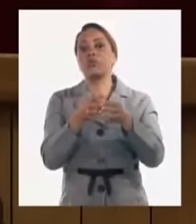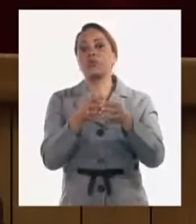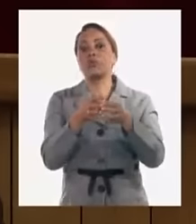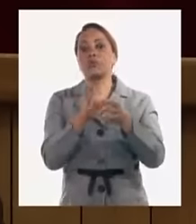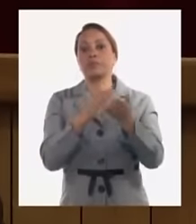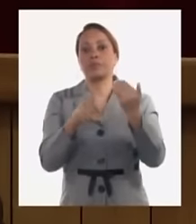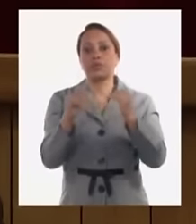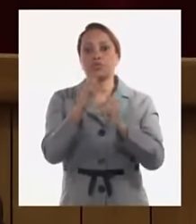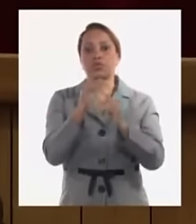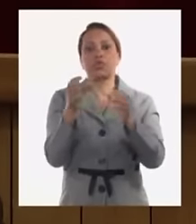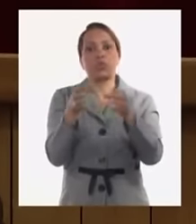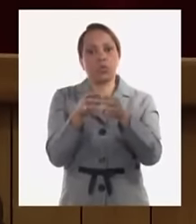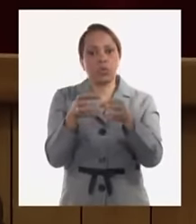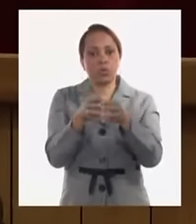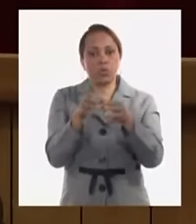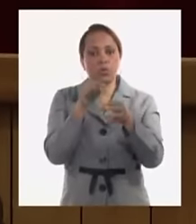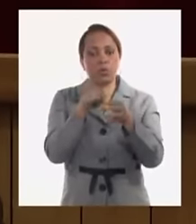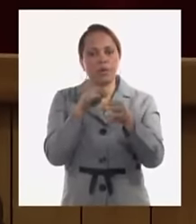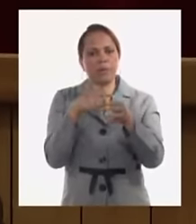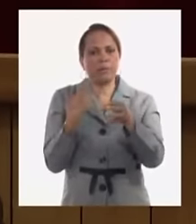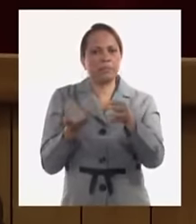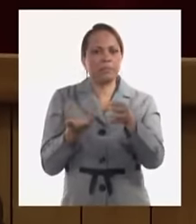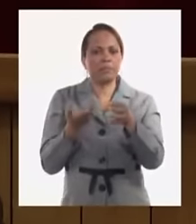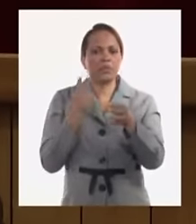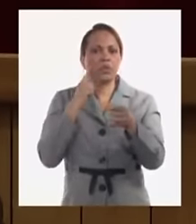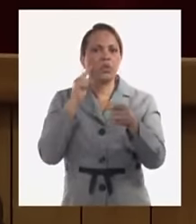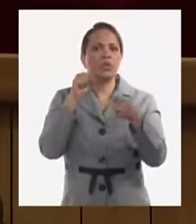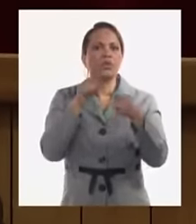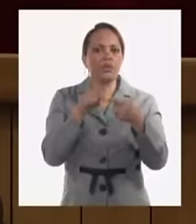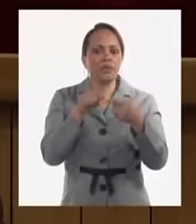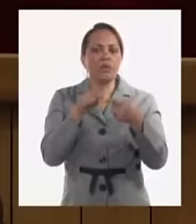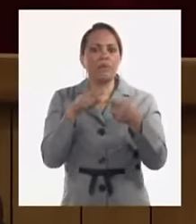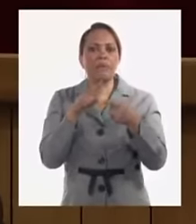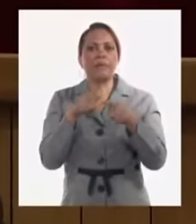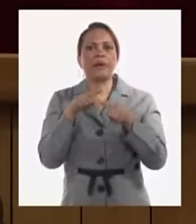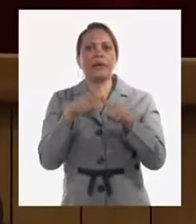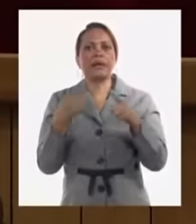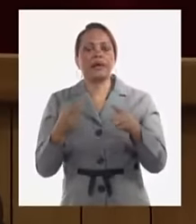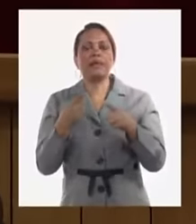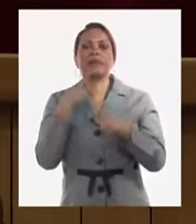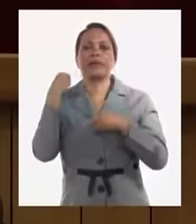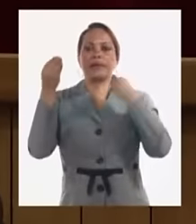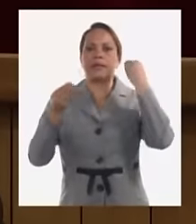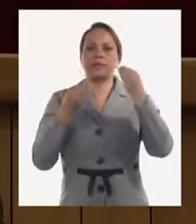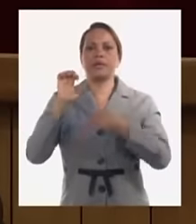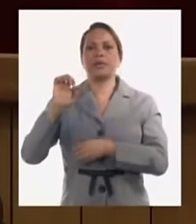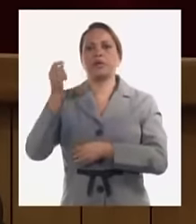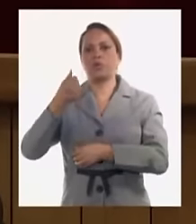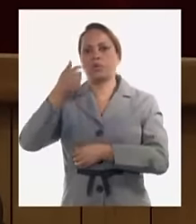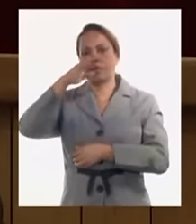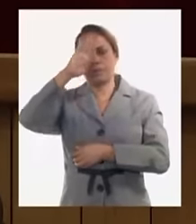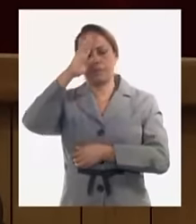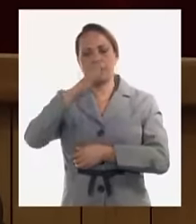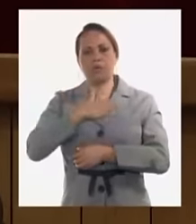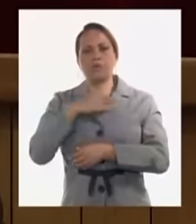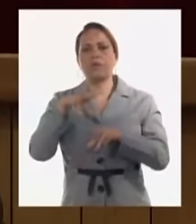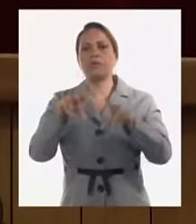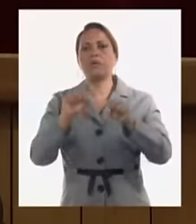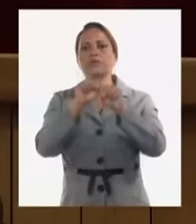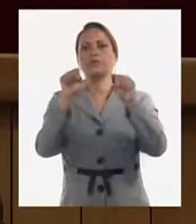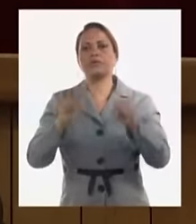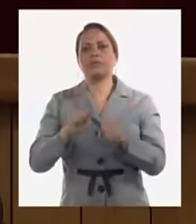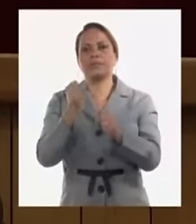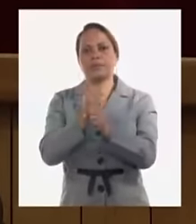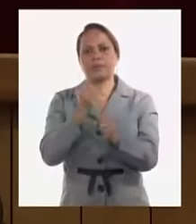de una composición heterogénea para también tributario esto es parte también del nuevo sistema de trabajo nosotros